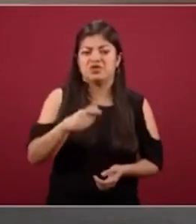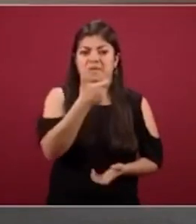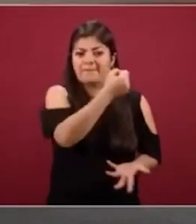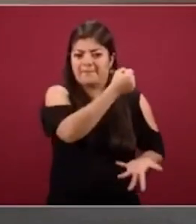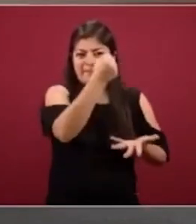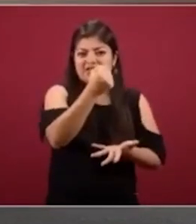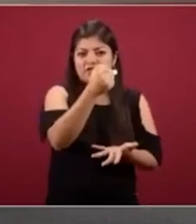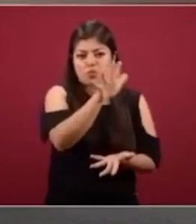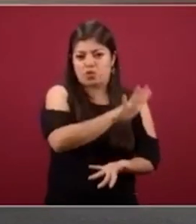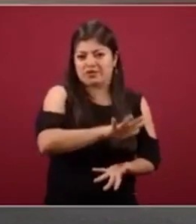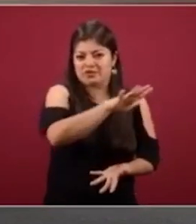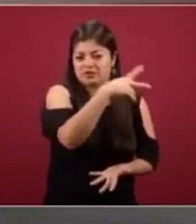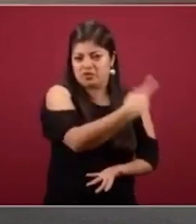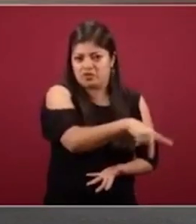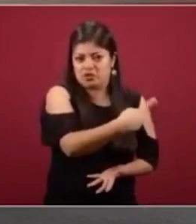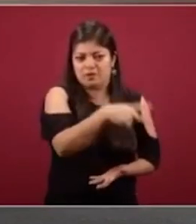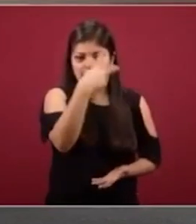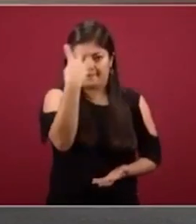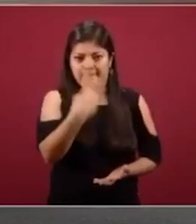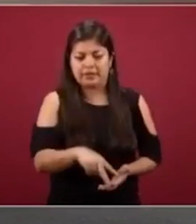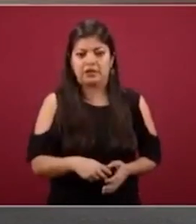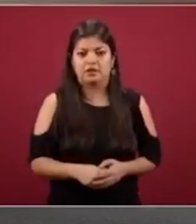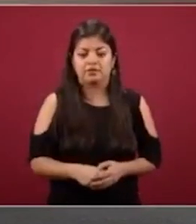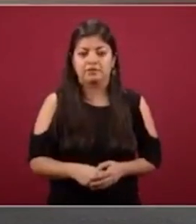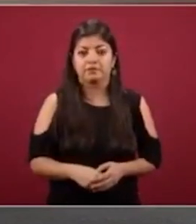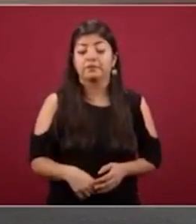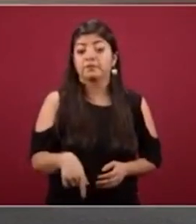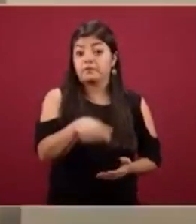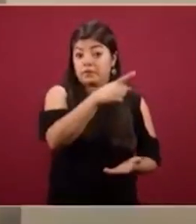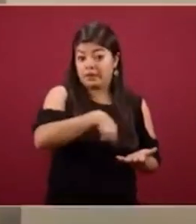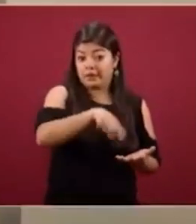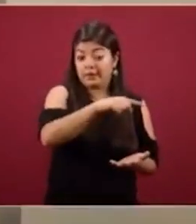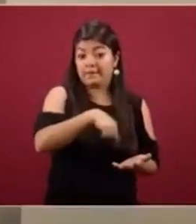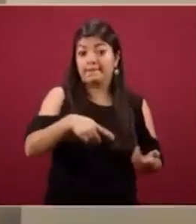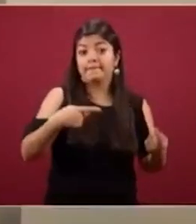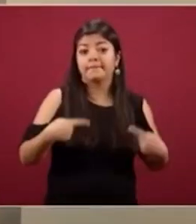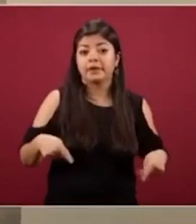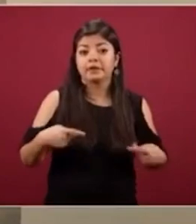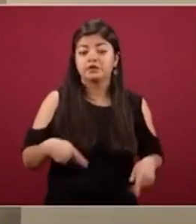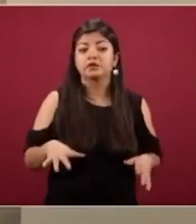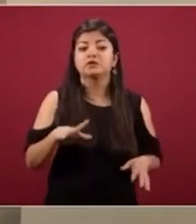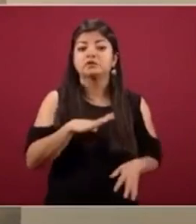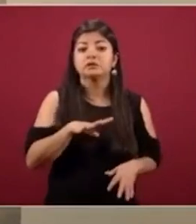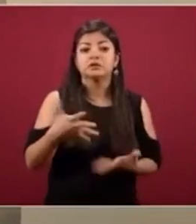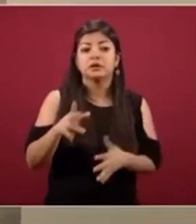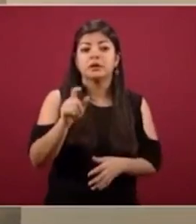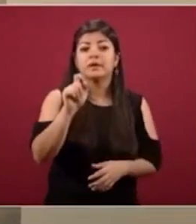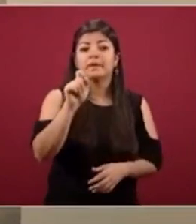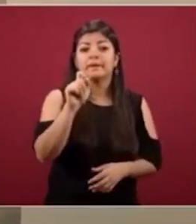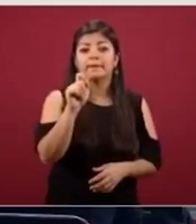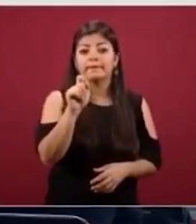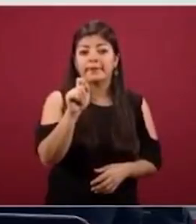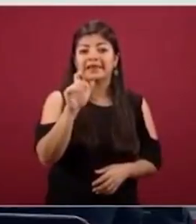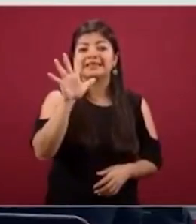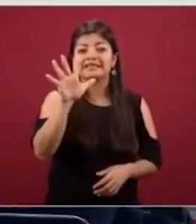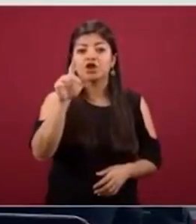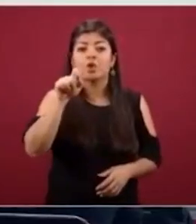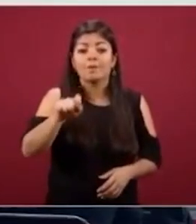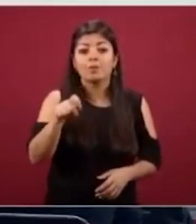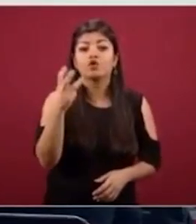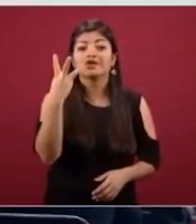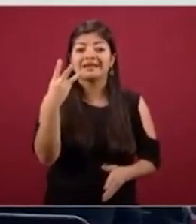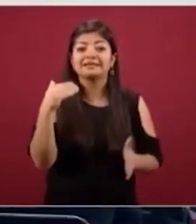Entre todas estas personas tenemos un acumulado de 25.3 millones